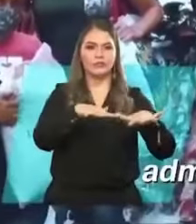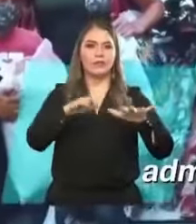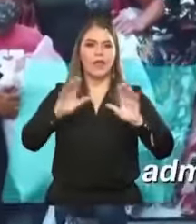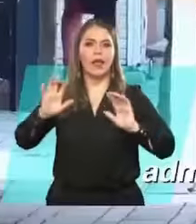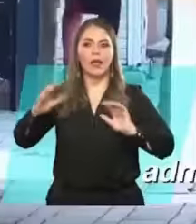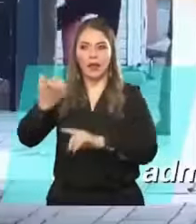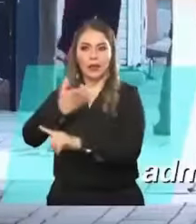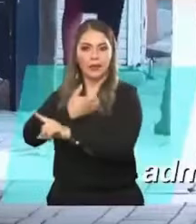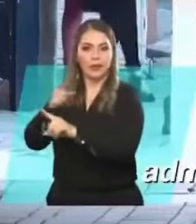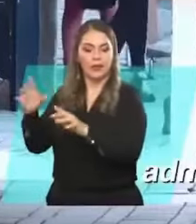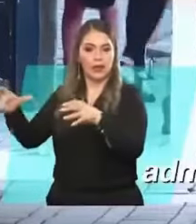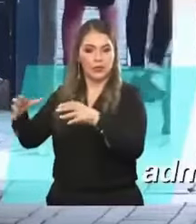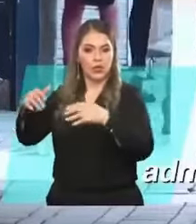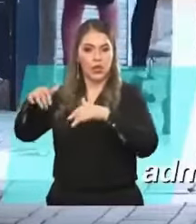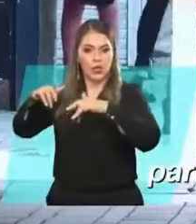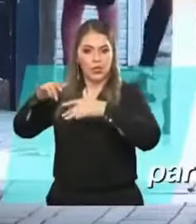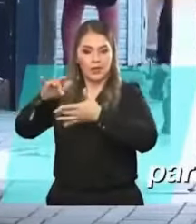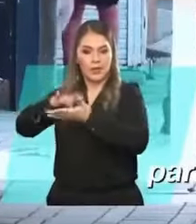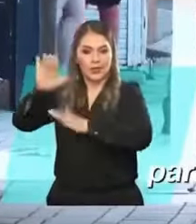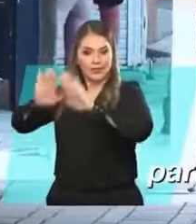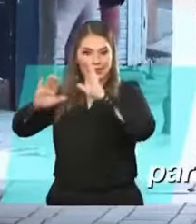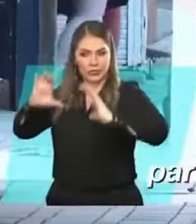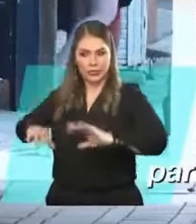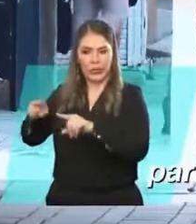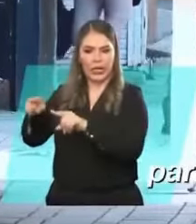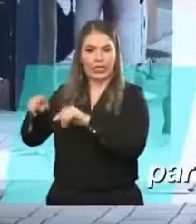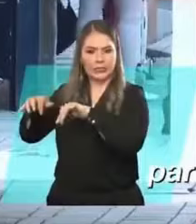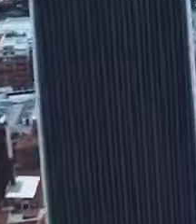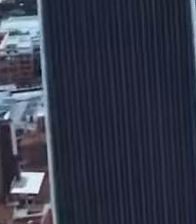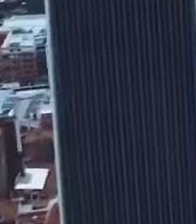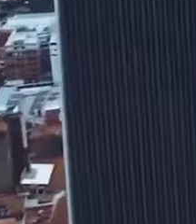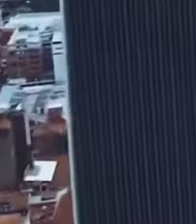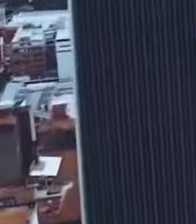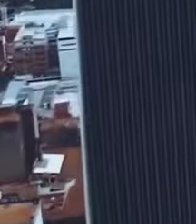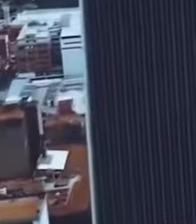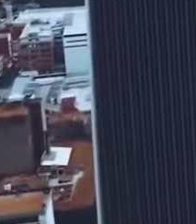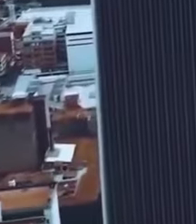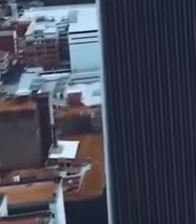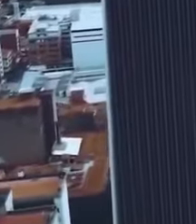la administración ha hecho una labor, me parece a mí, bastante importante